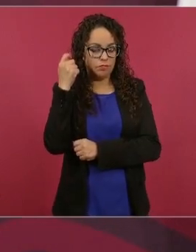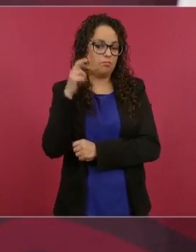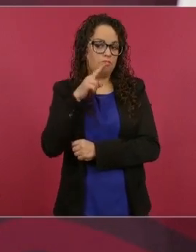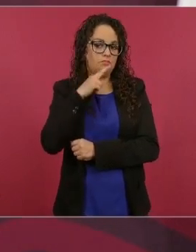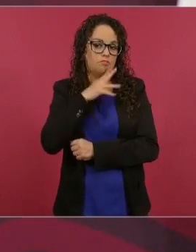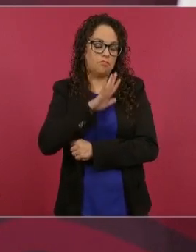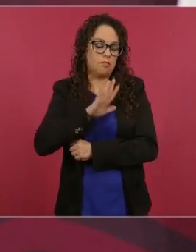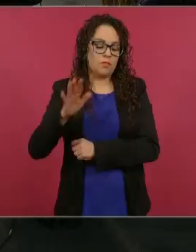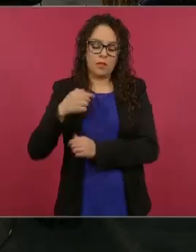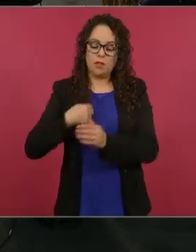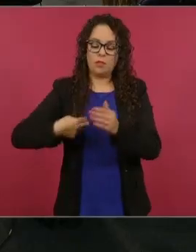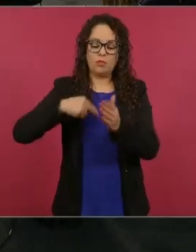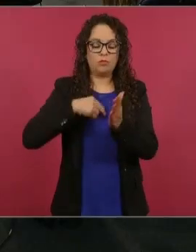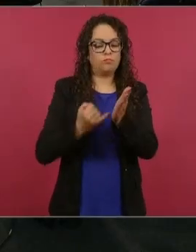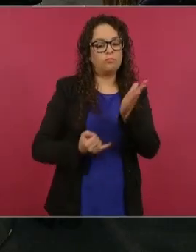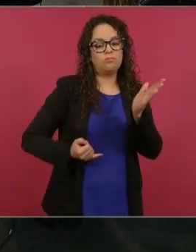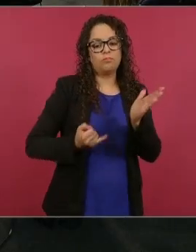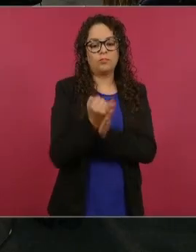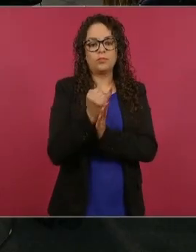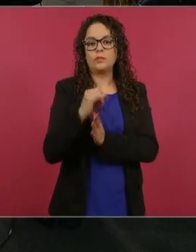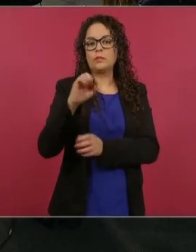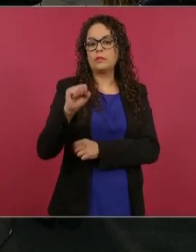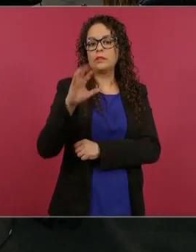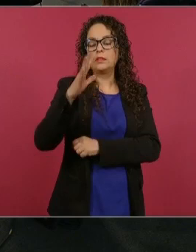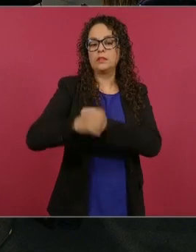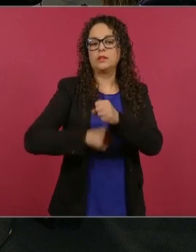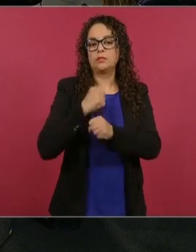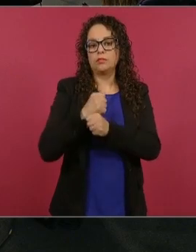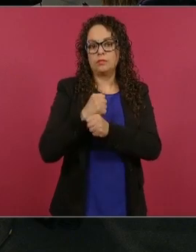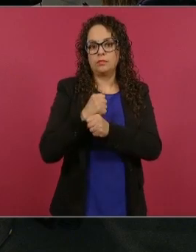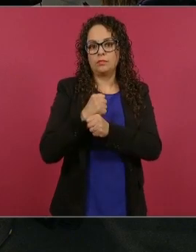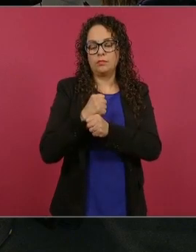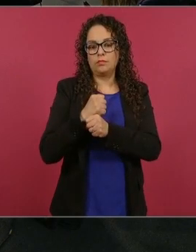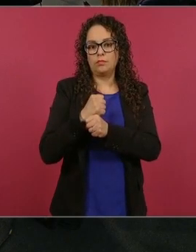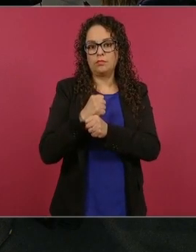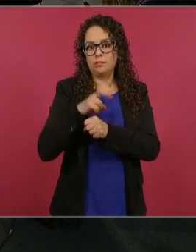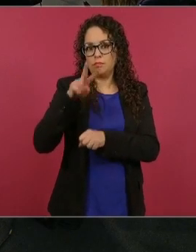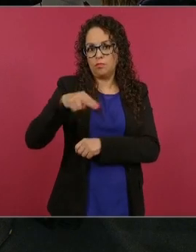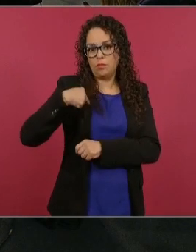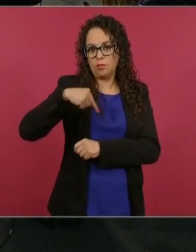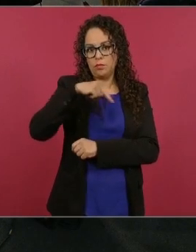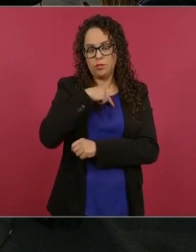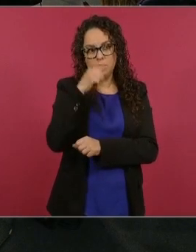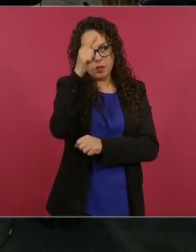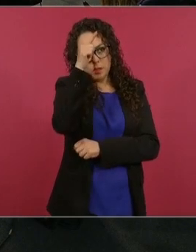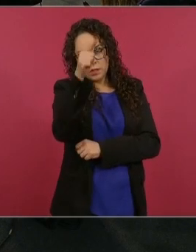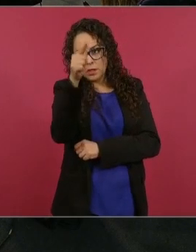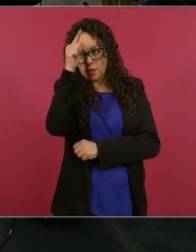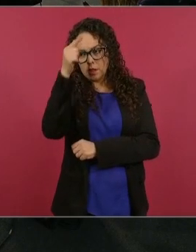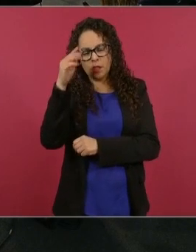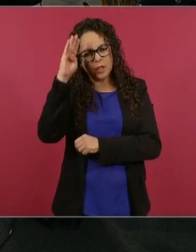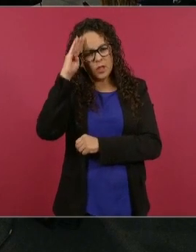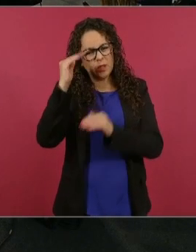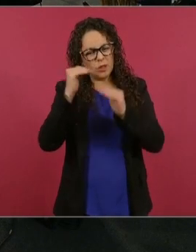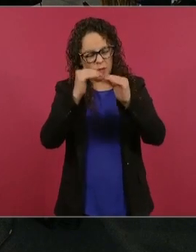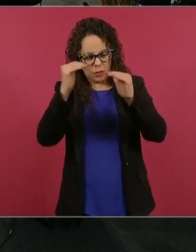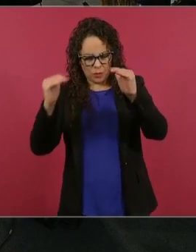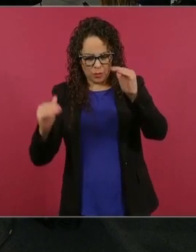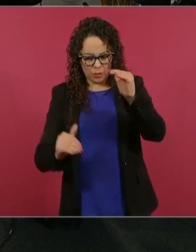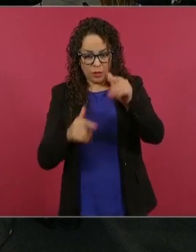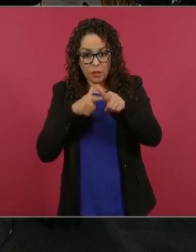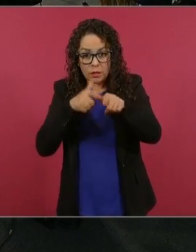porque consideramos que no puede haber trato igual entre desiguales, que la justicia es darle más